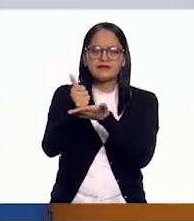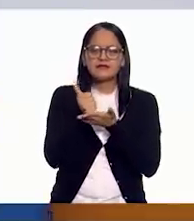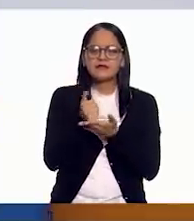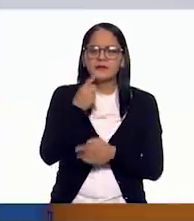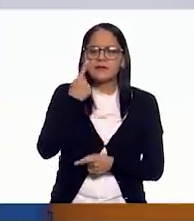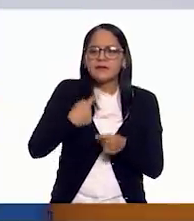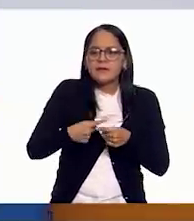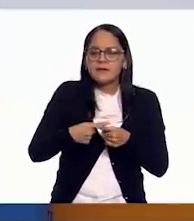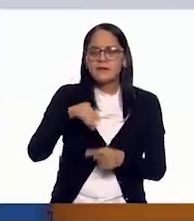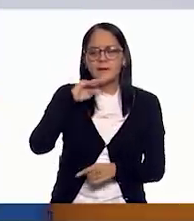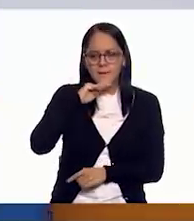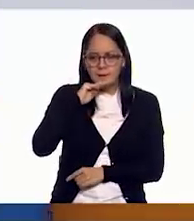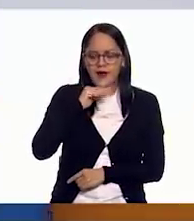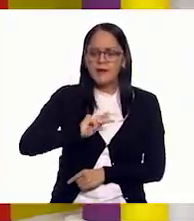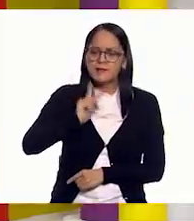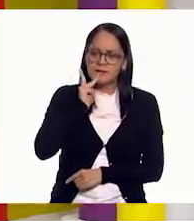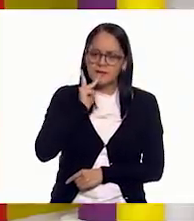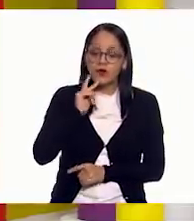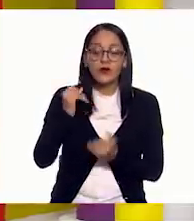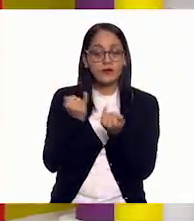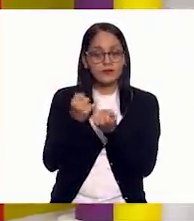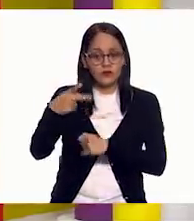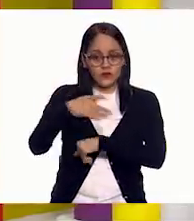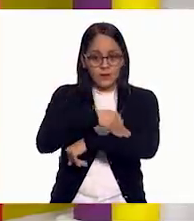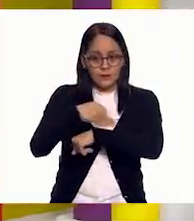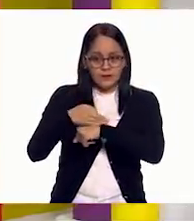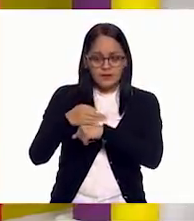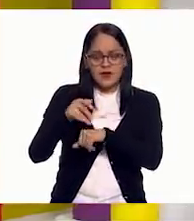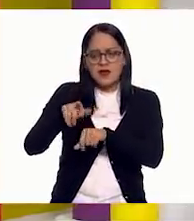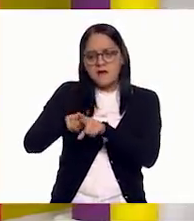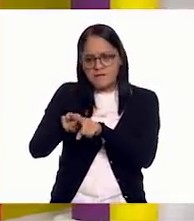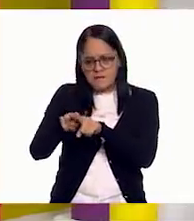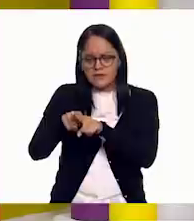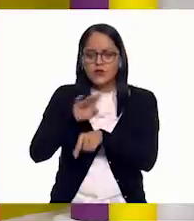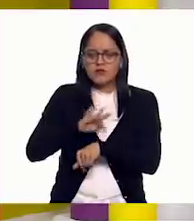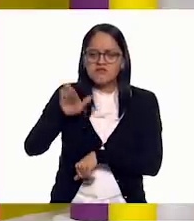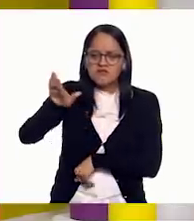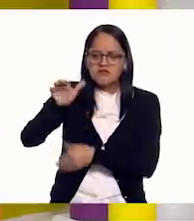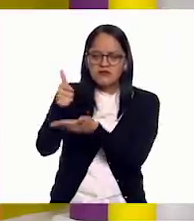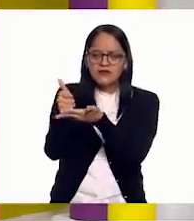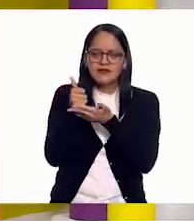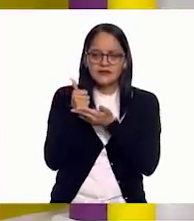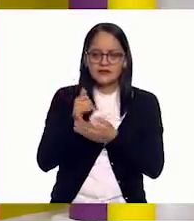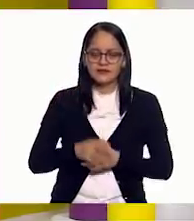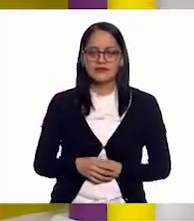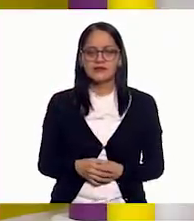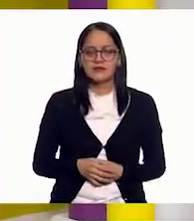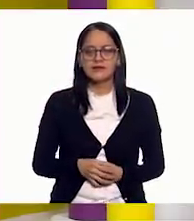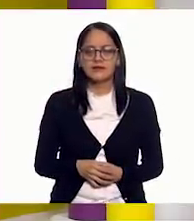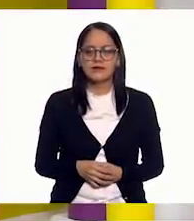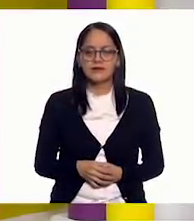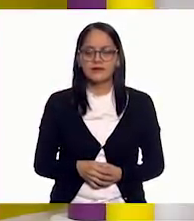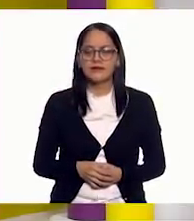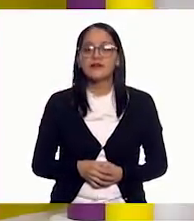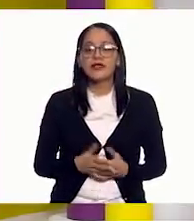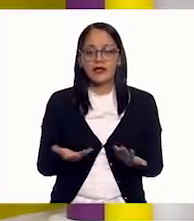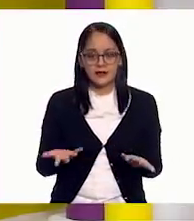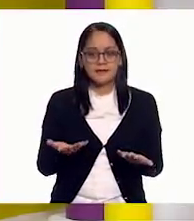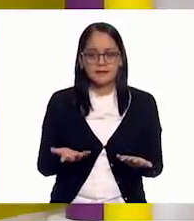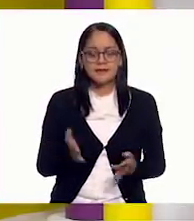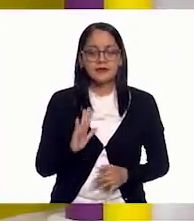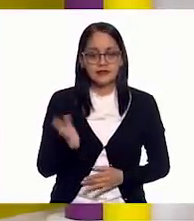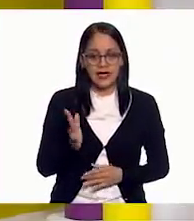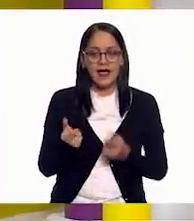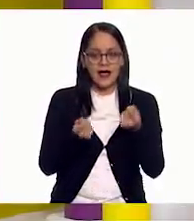ayuda a su mamá, a su papá, al familiar que ustedes quieran, a su hermanito. Él les puede ayudar. Y ya nos